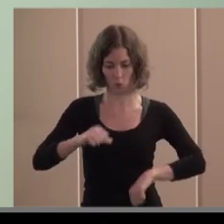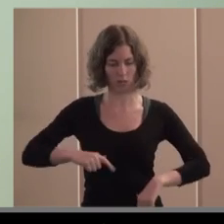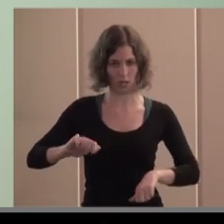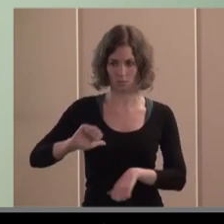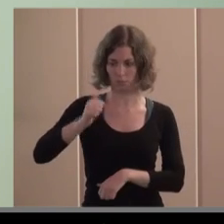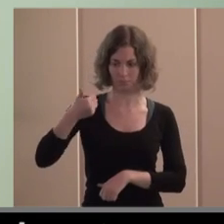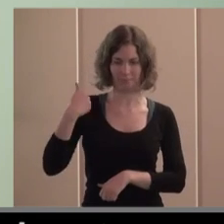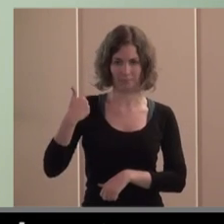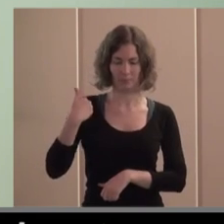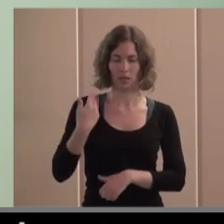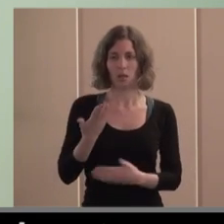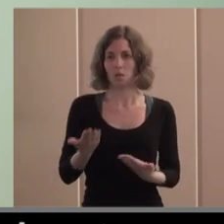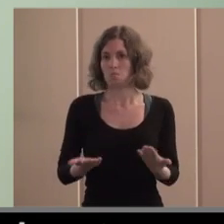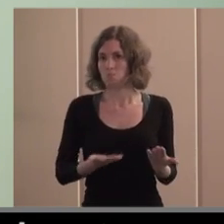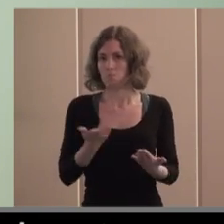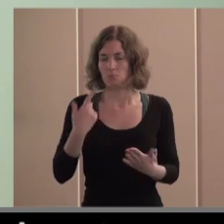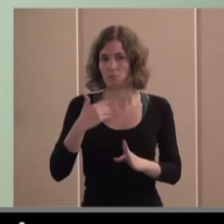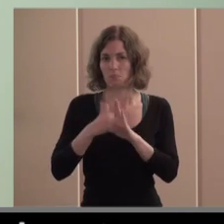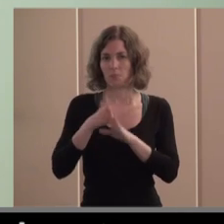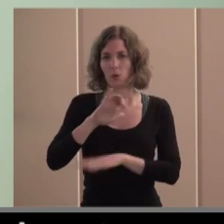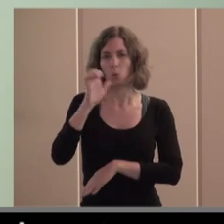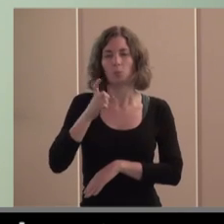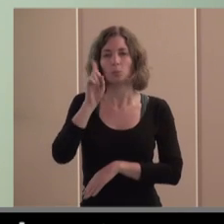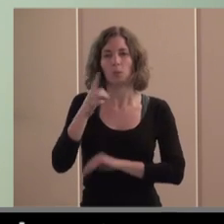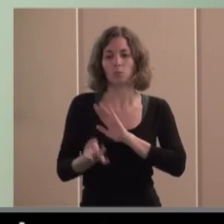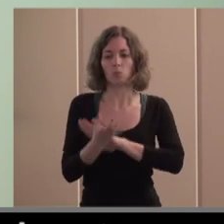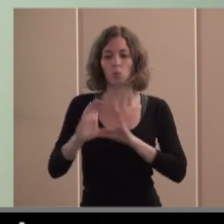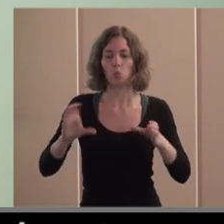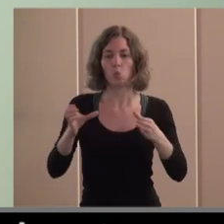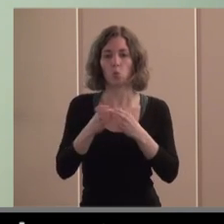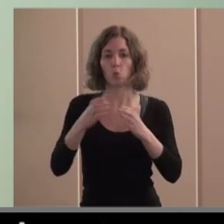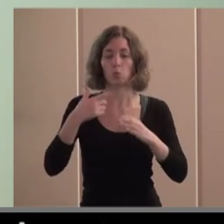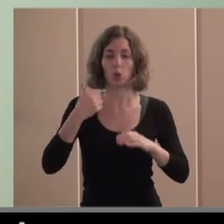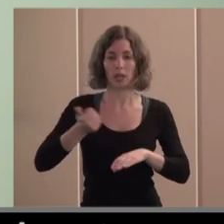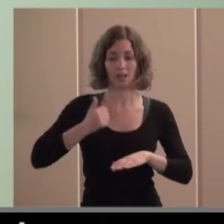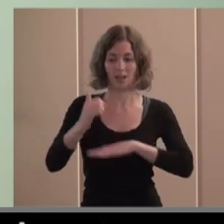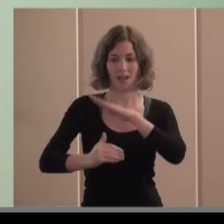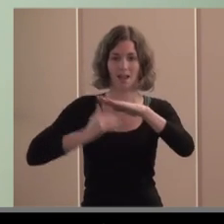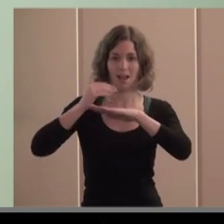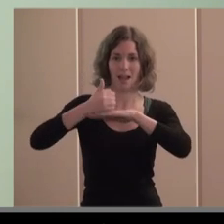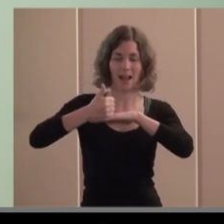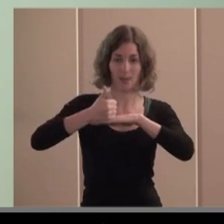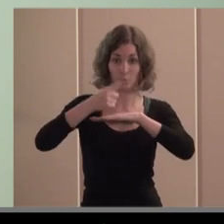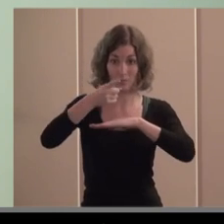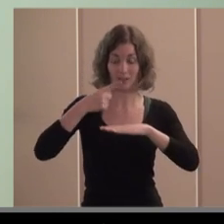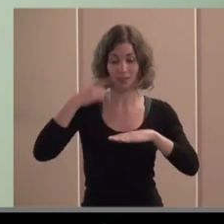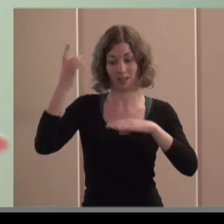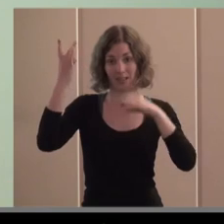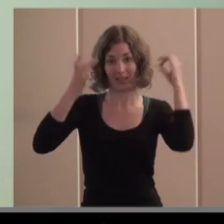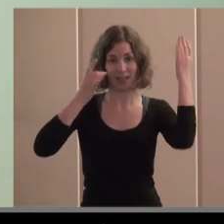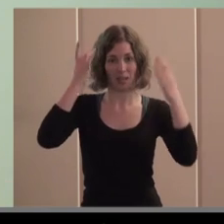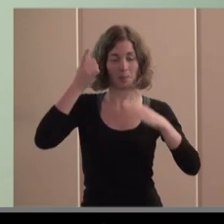en fin y a nivel europeo se ha creado un grupo de alto nivel sobre el emprendimiento social que tiene que ver